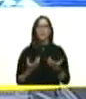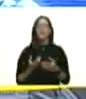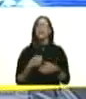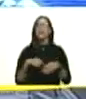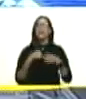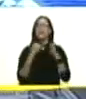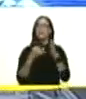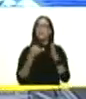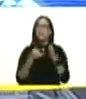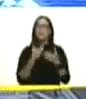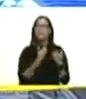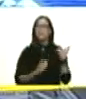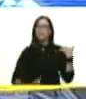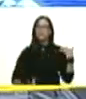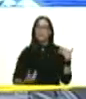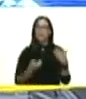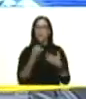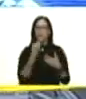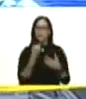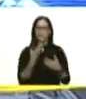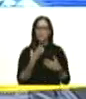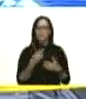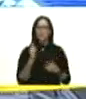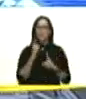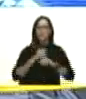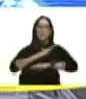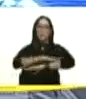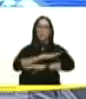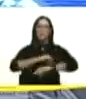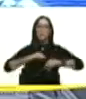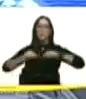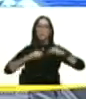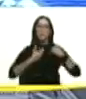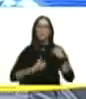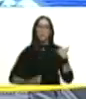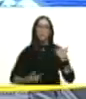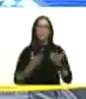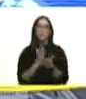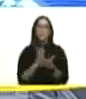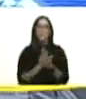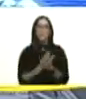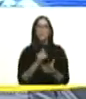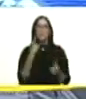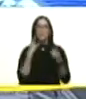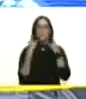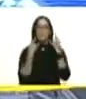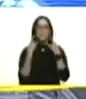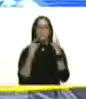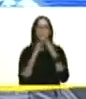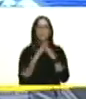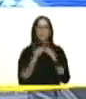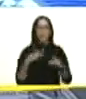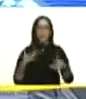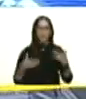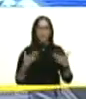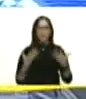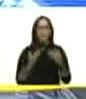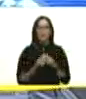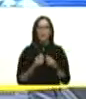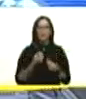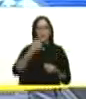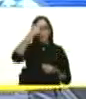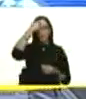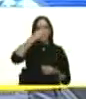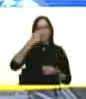desde el puesto de comando presidencial siempre pendiente de todos los acontecimientos junto a nuestro pueblo